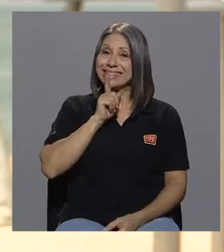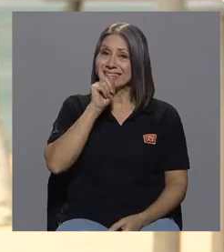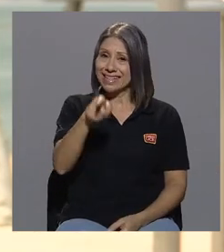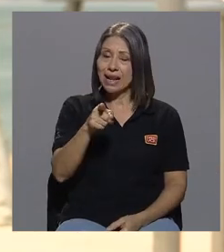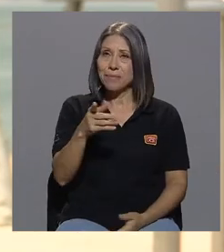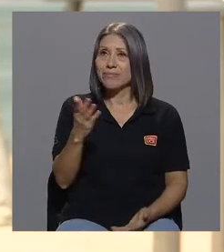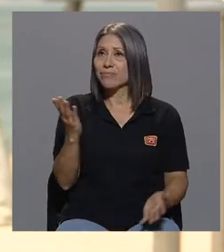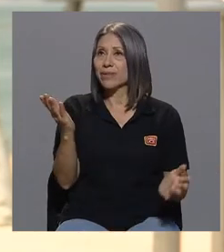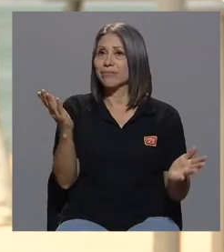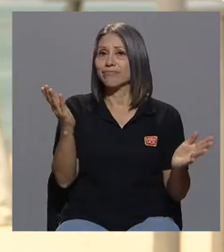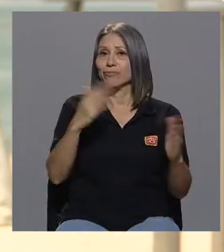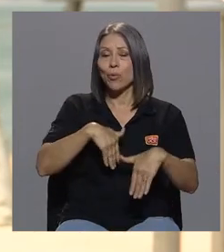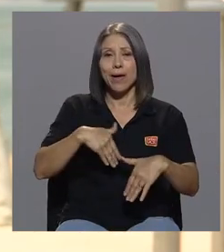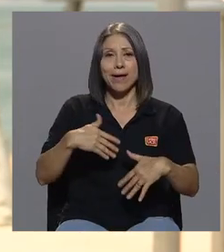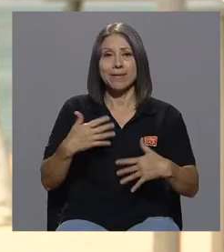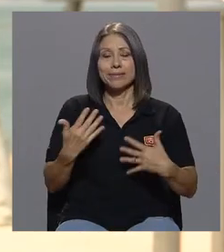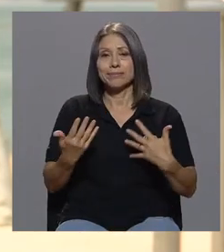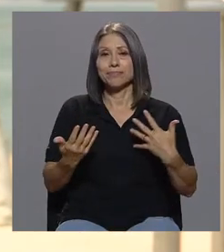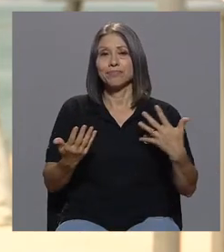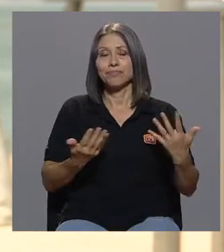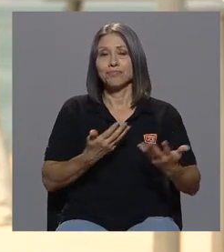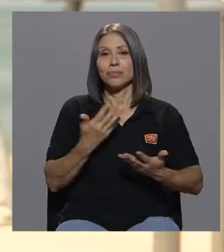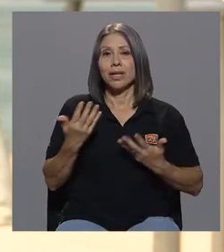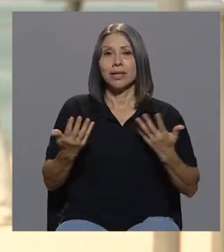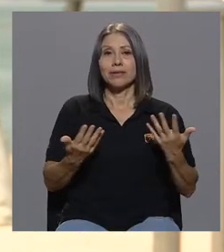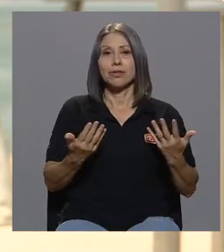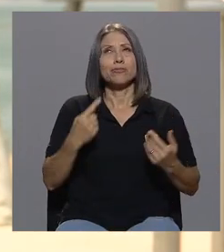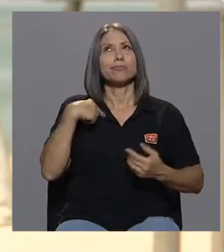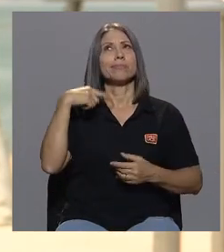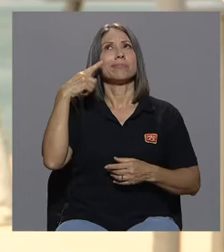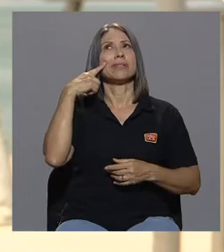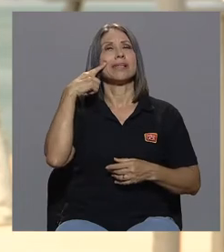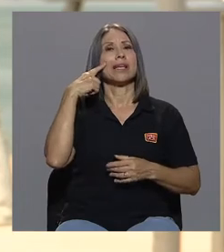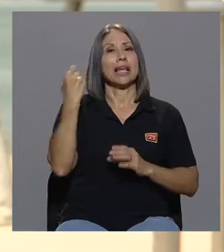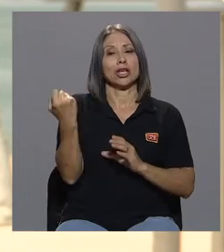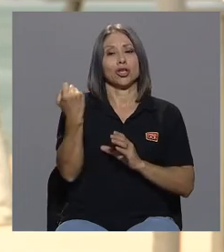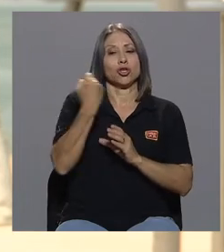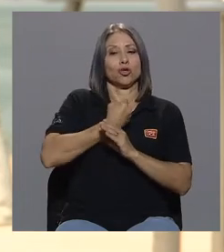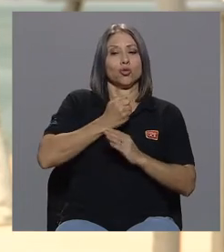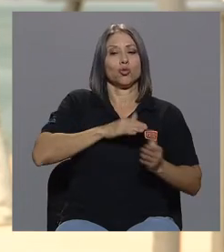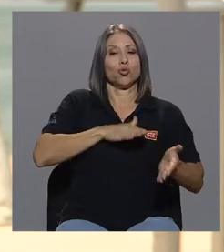el suicidio de mi hermano fue un detonante.